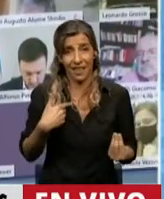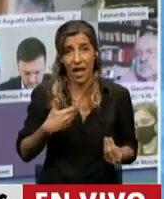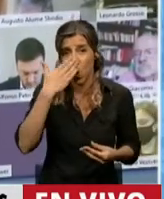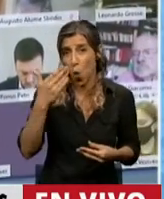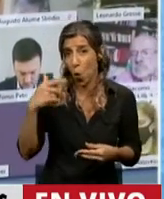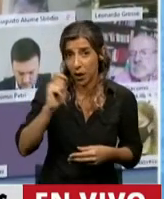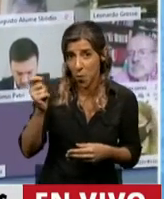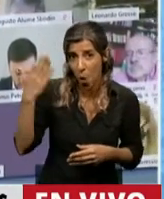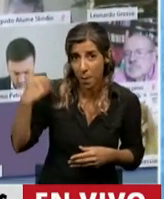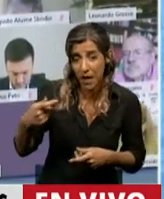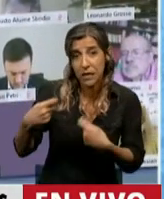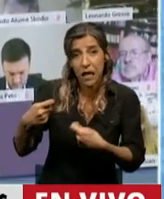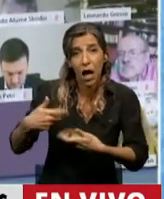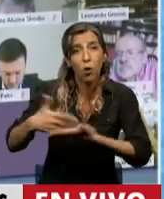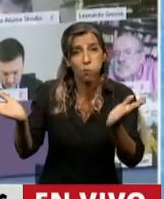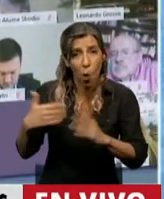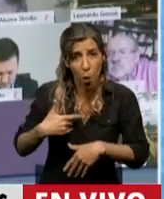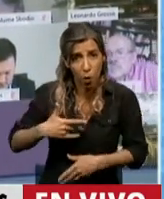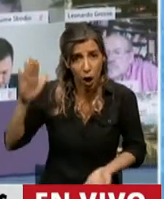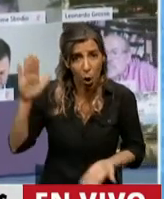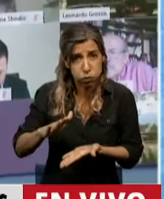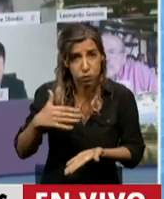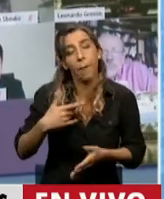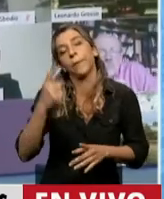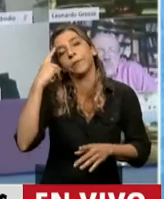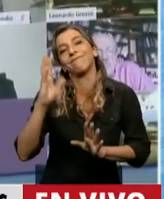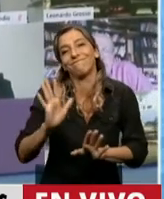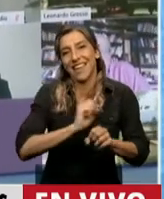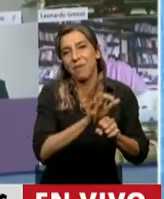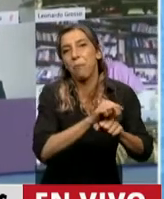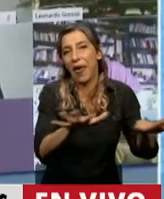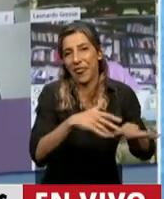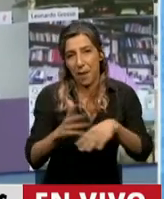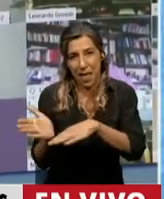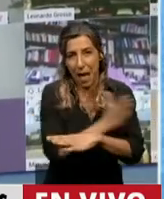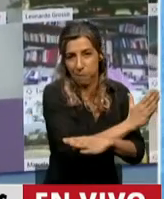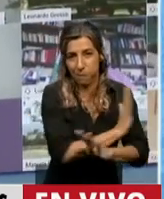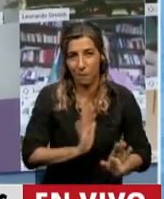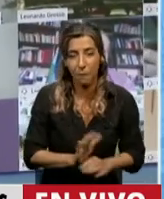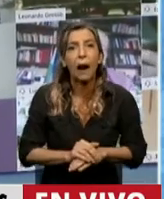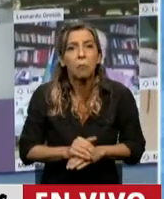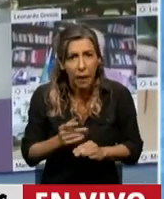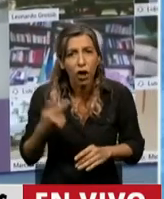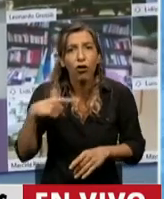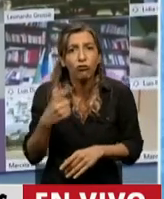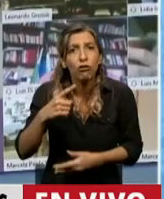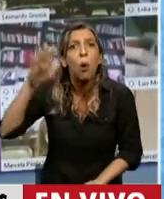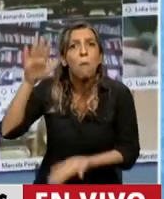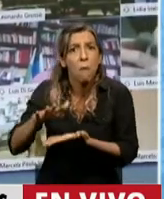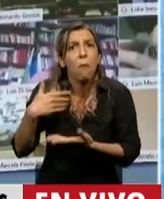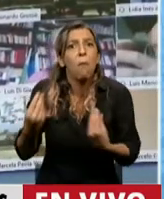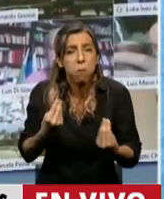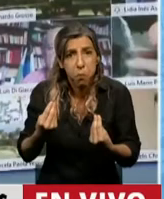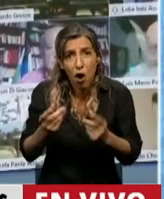meses si sacamos los gastos de la pandemia. Y esa reducción de dónde viene, viene de la suspensión de la movilidad